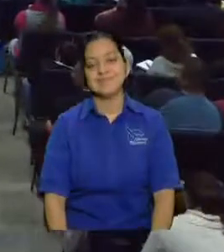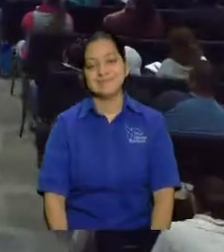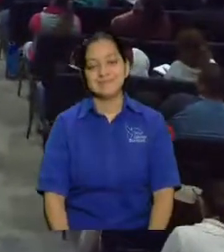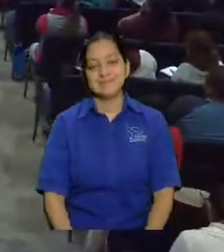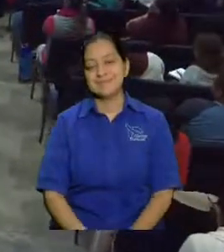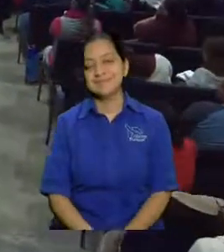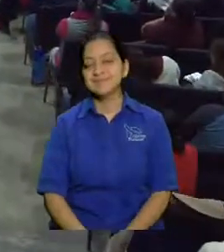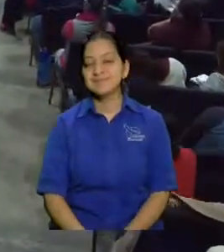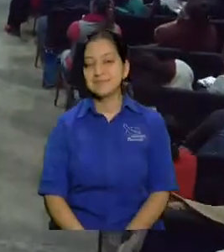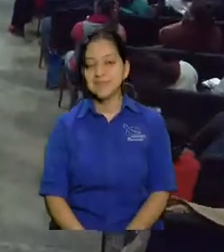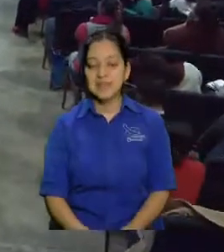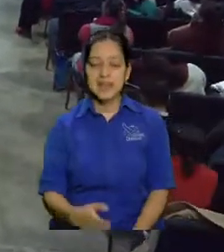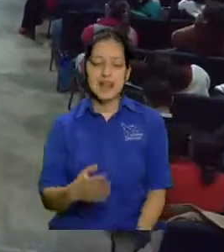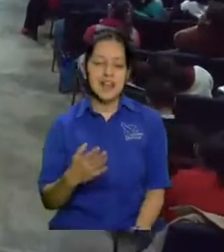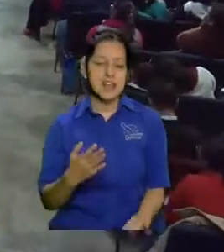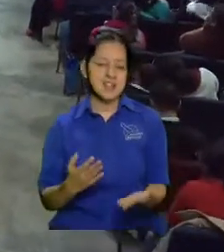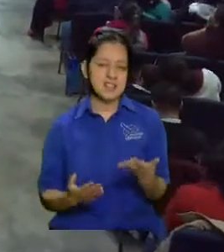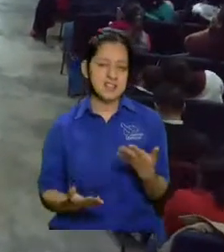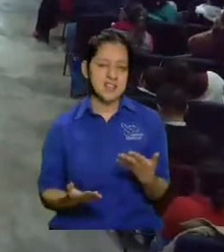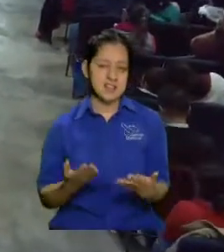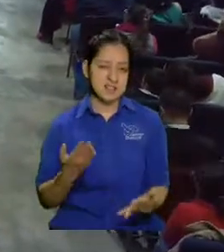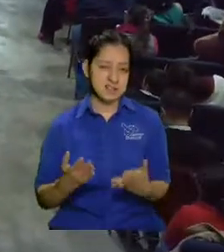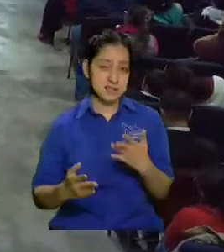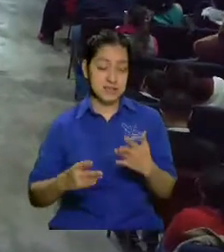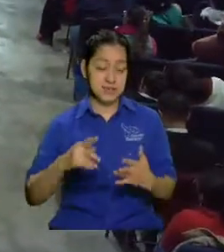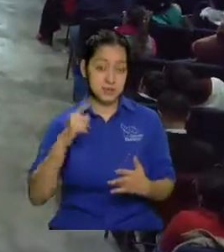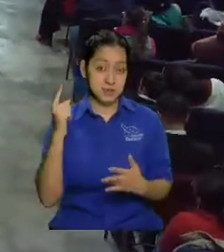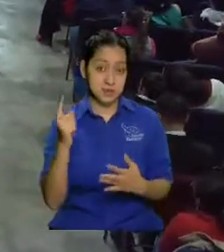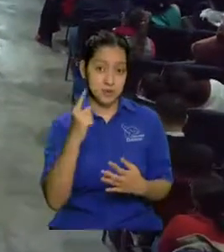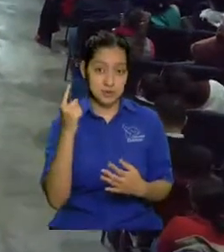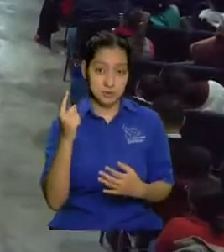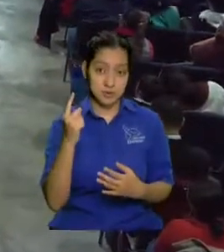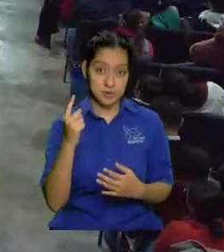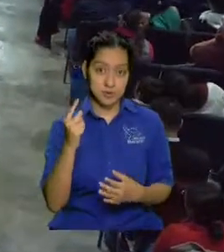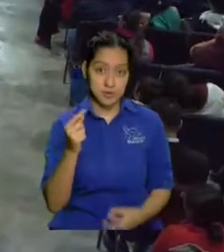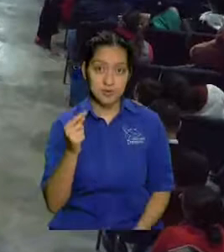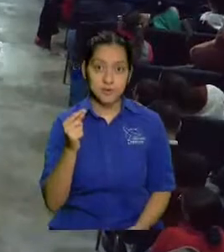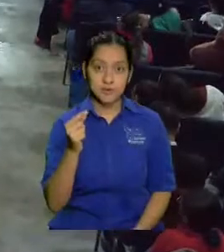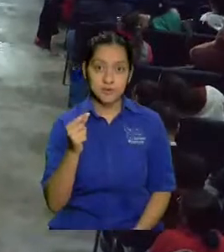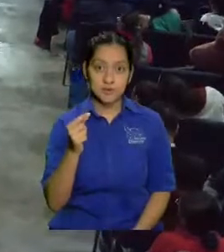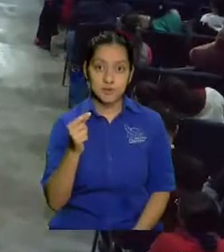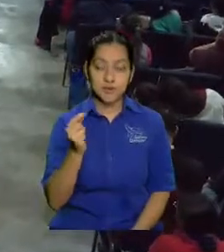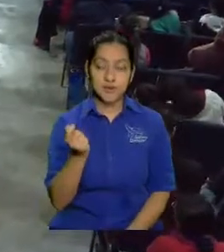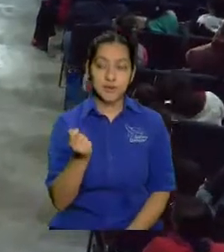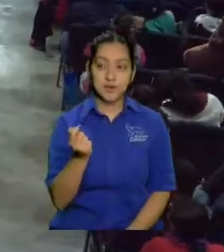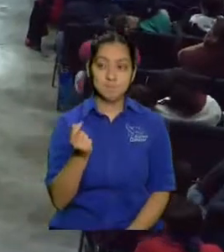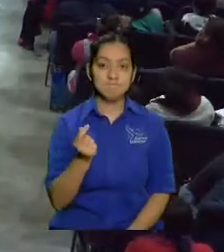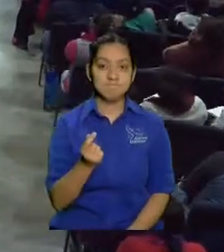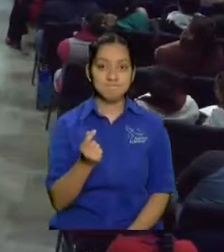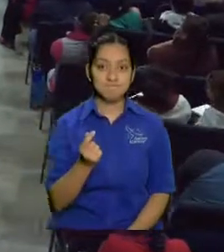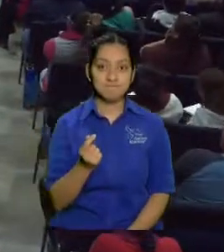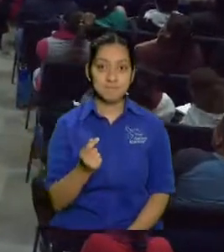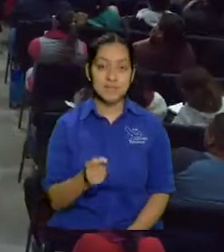casi todos los orificios que hay en nuestro cuerpo son puertas